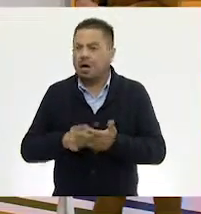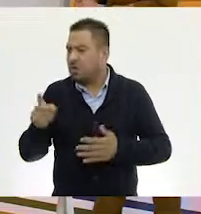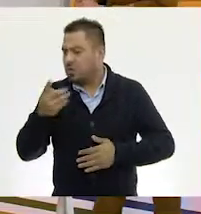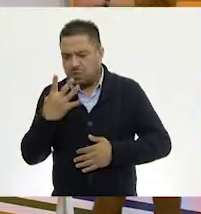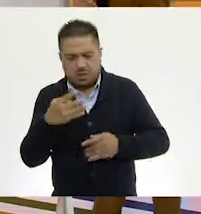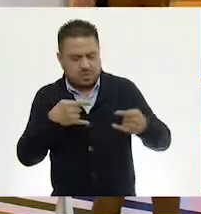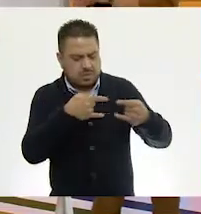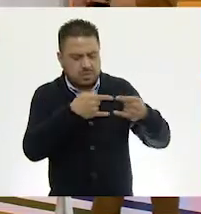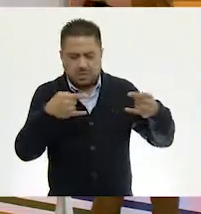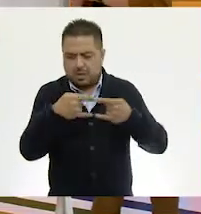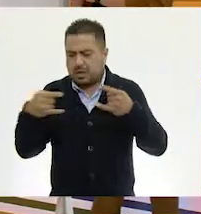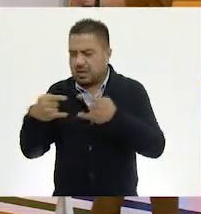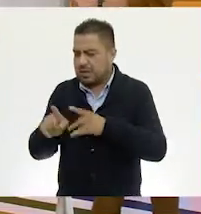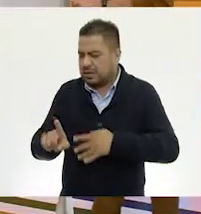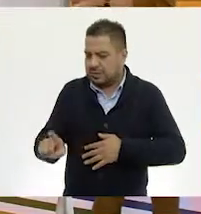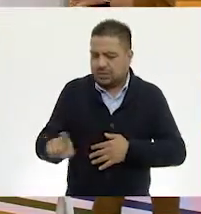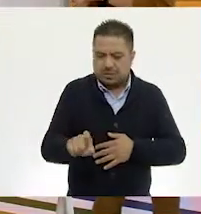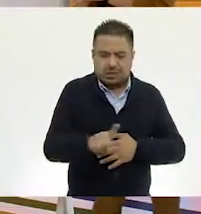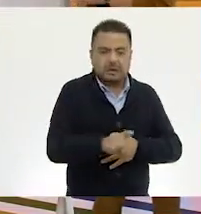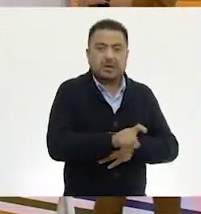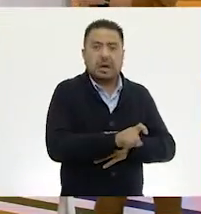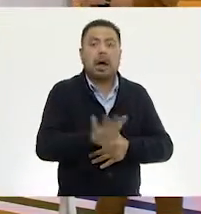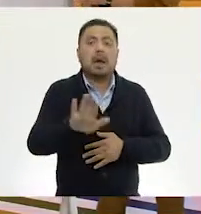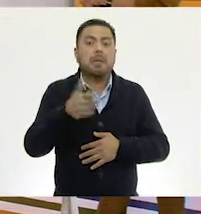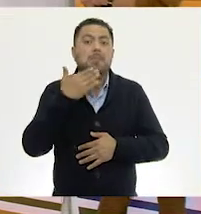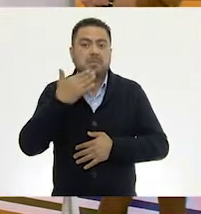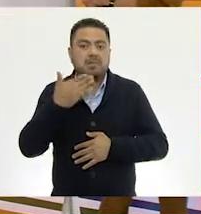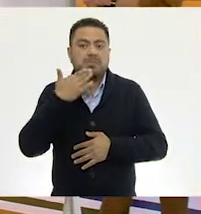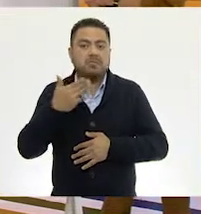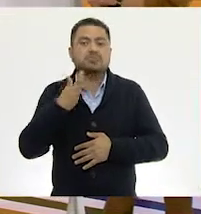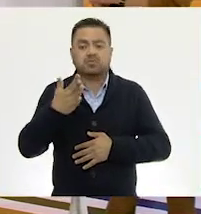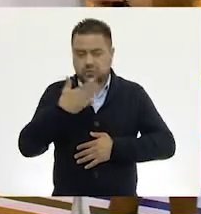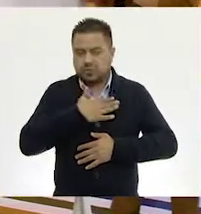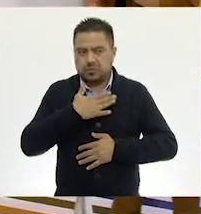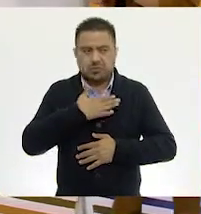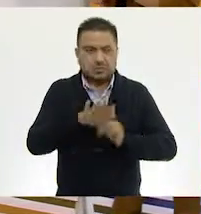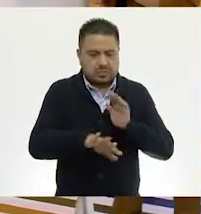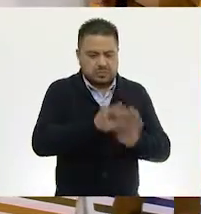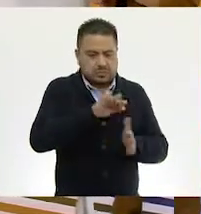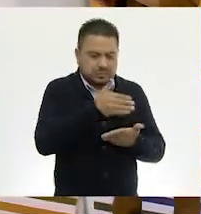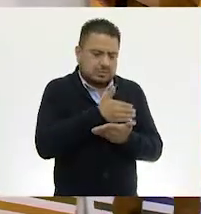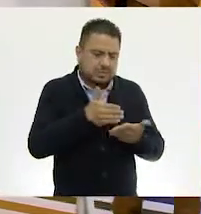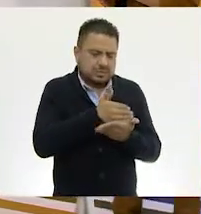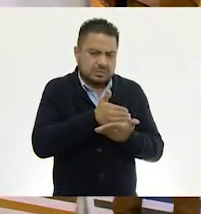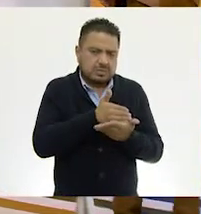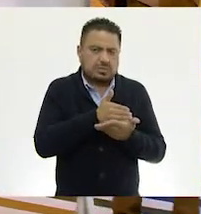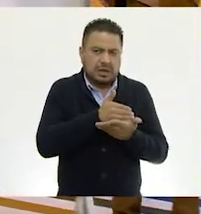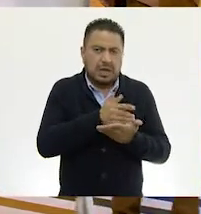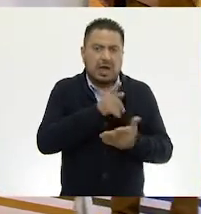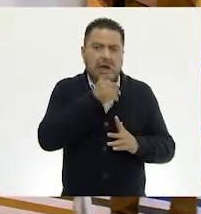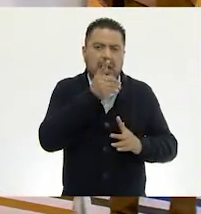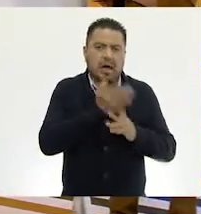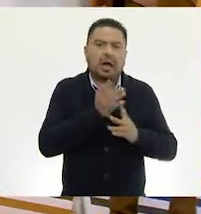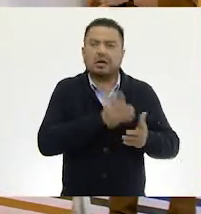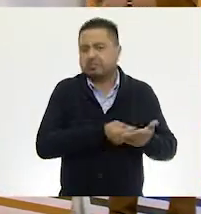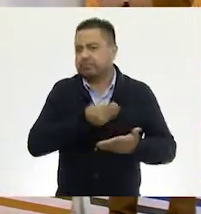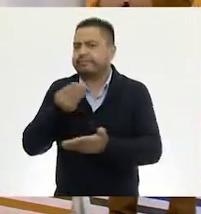cuatro billetes de cien pesos. Muy bien. Entonces, yo lo voy a agarrar aquí y te voy a regresar el cambio.